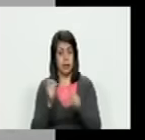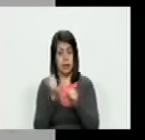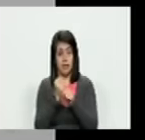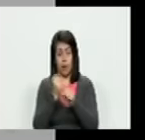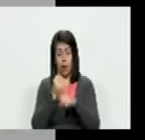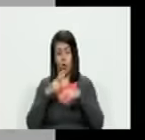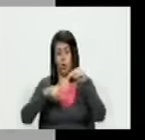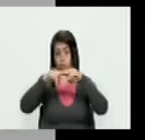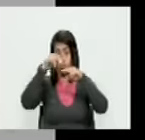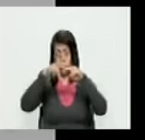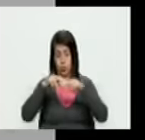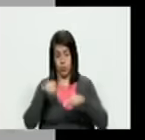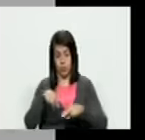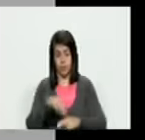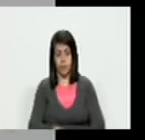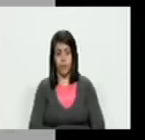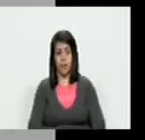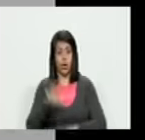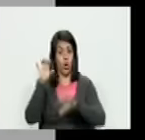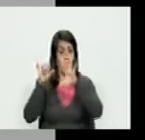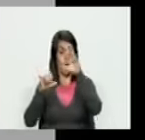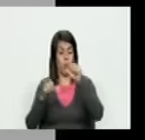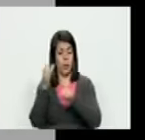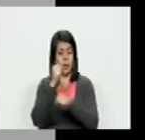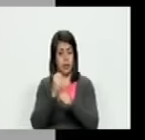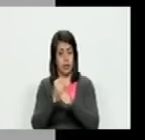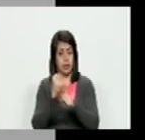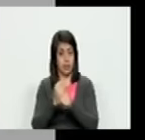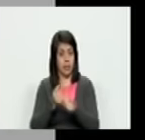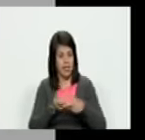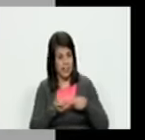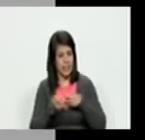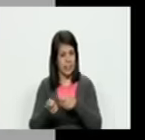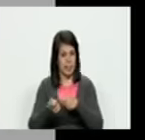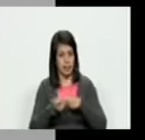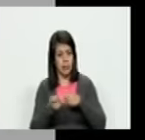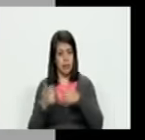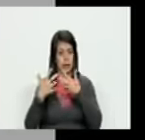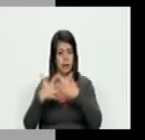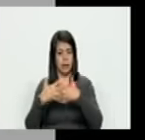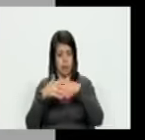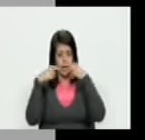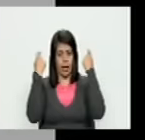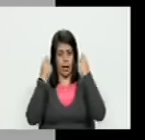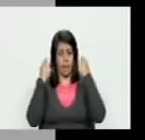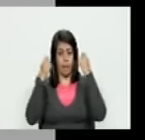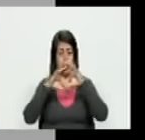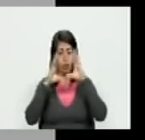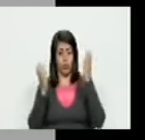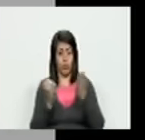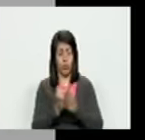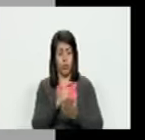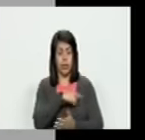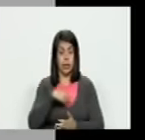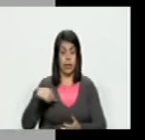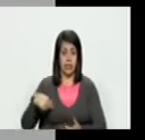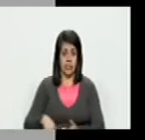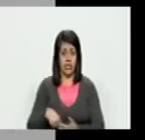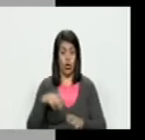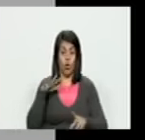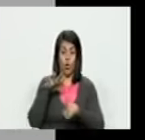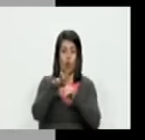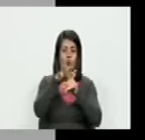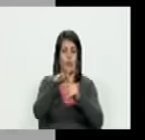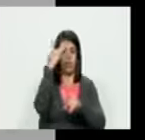construcción les compran a los sindicatos para que ataquen a la empresa crean una campaña mundial de los chinos explotando a los africanos